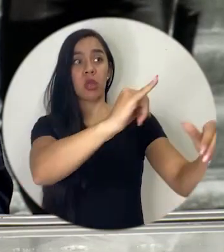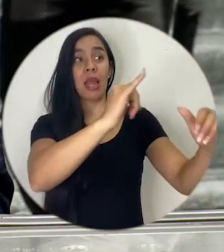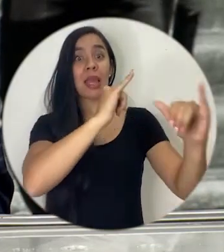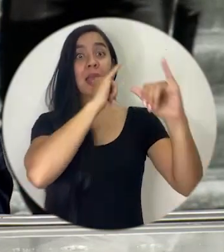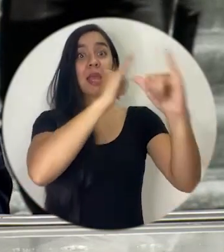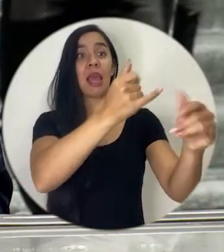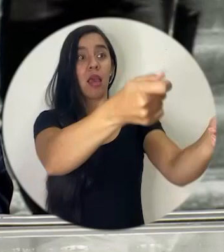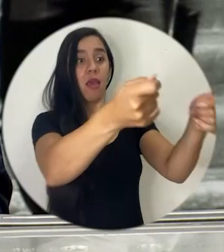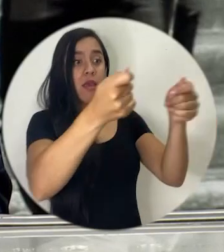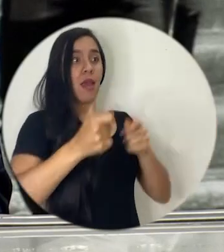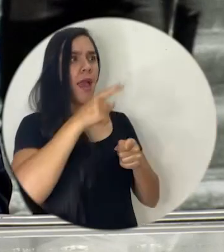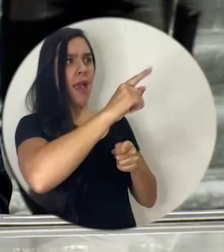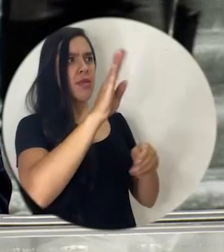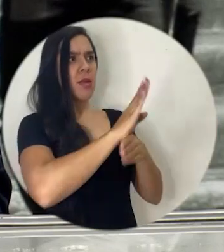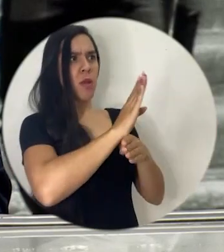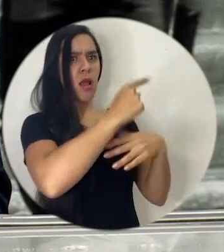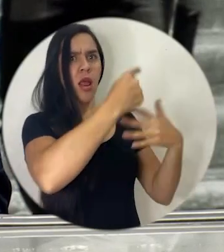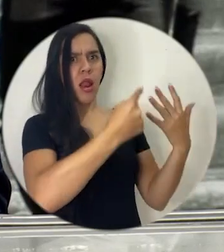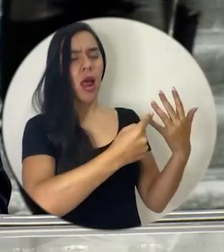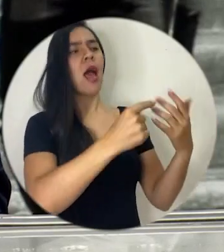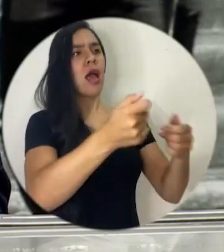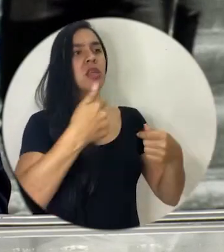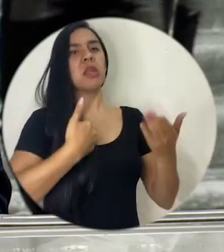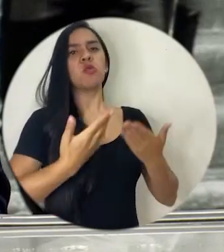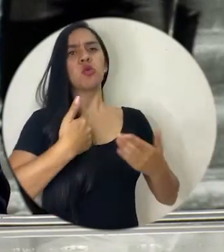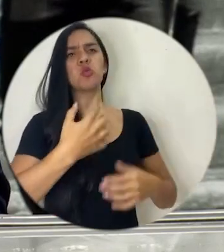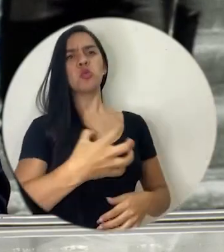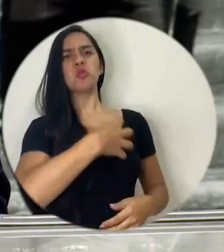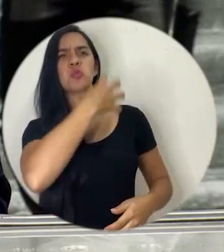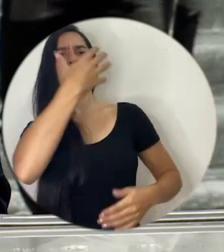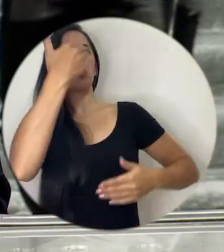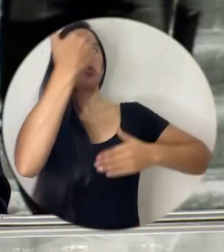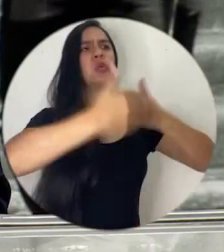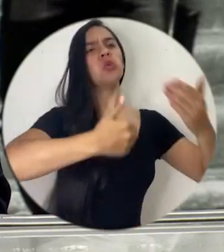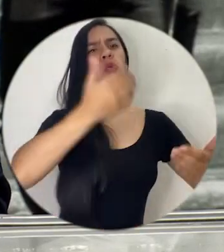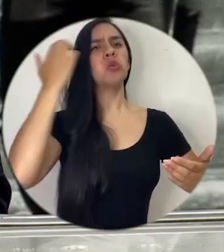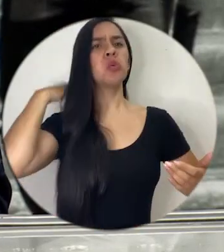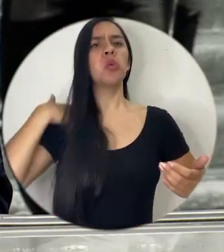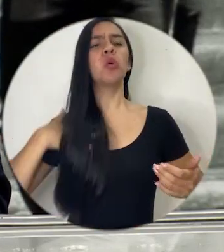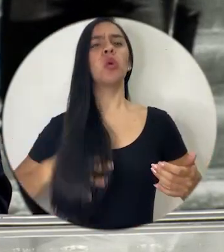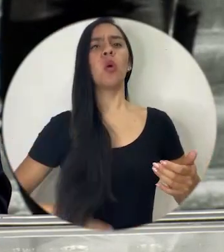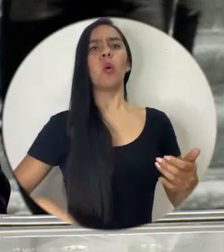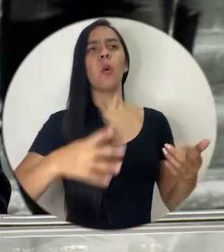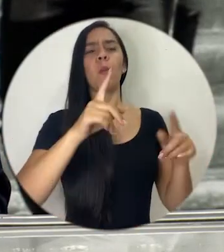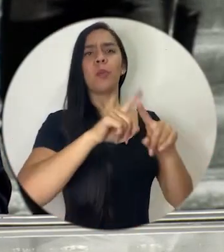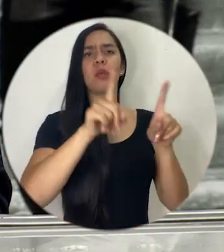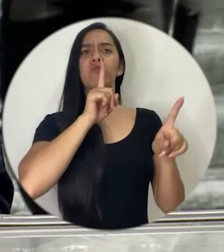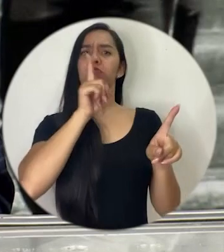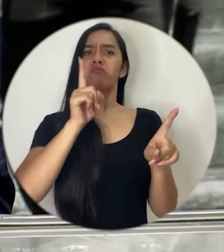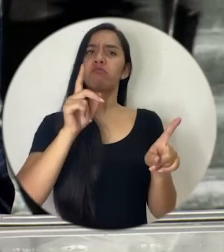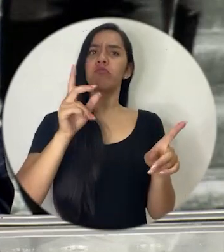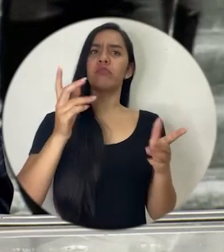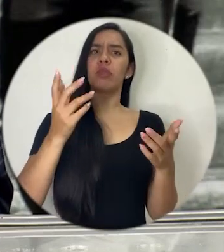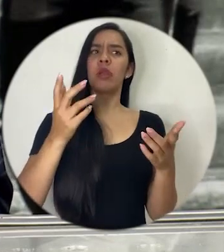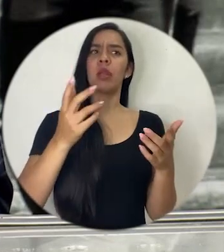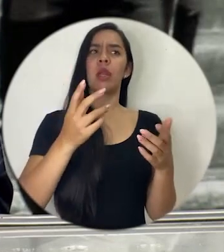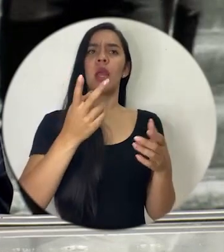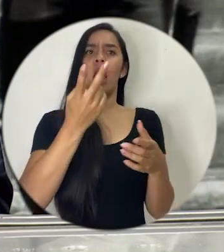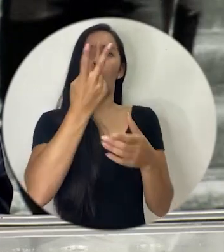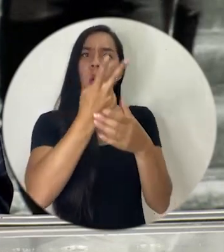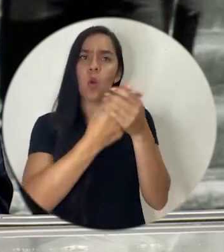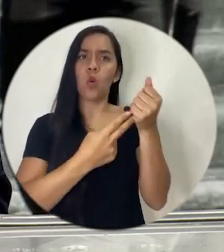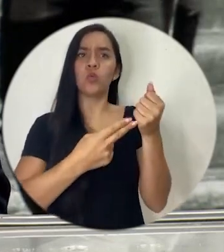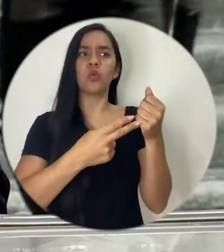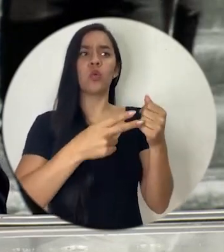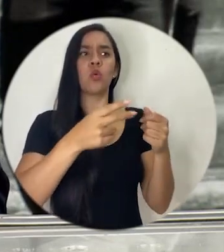desvele algunas algunos manejos o algún tratamiento inconveniente pero al interno junto con el rol de